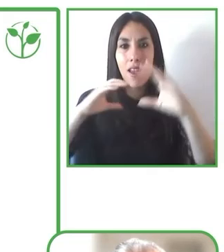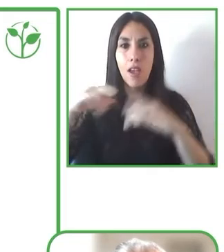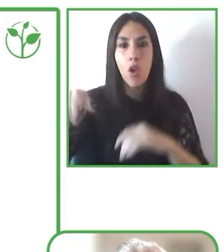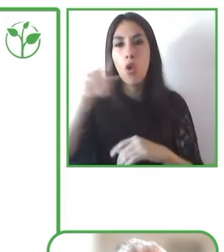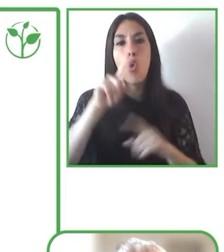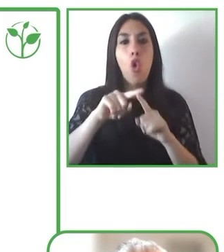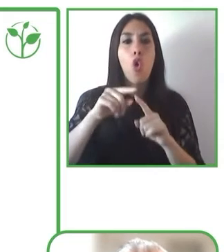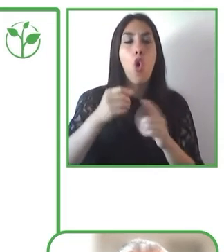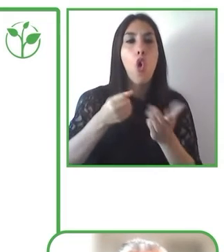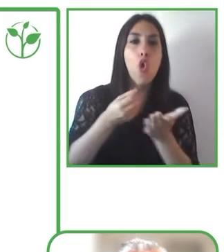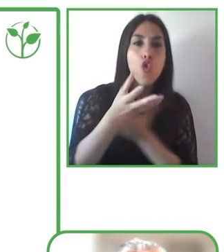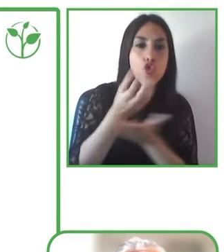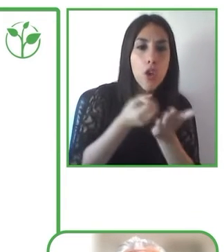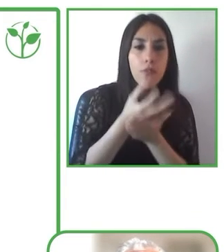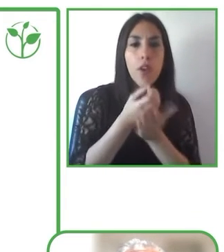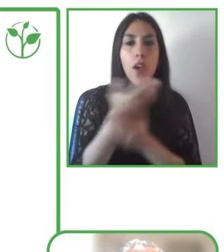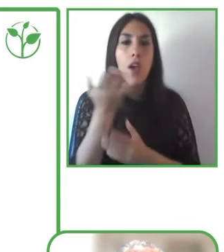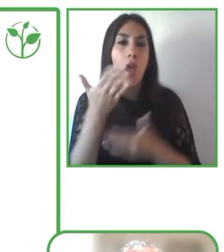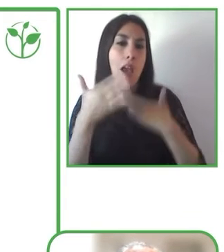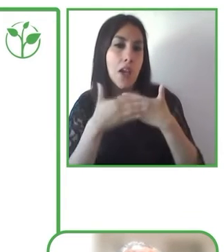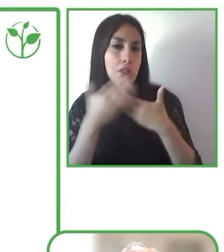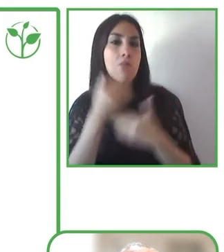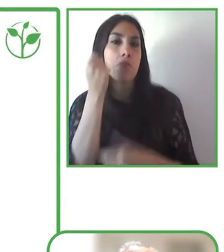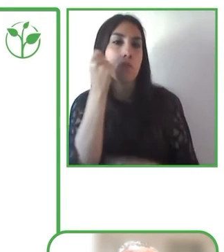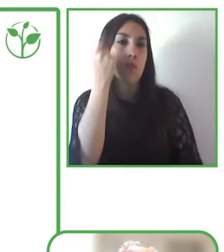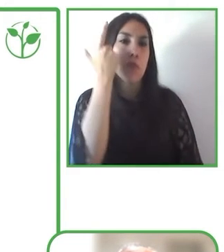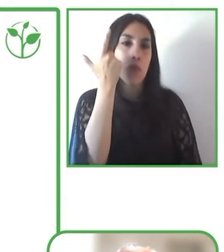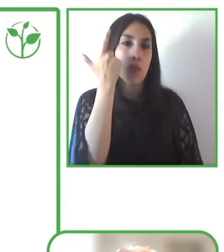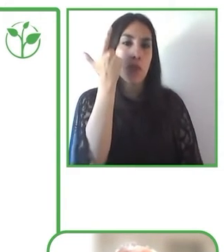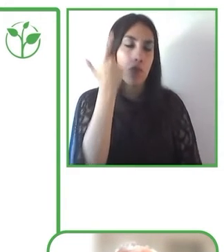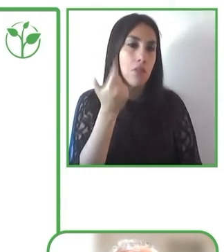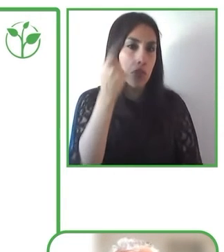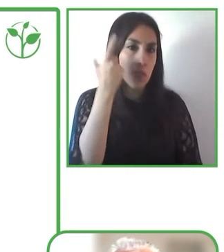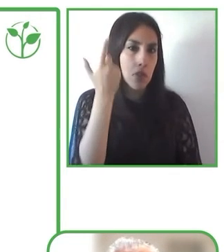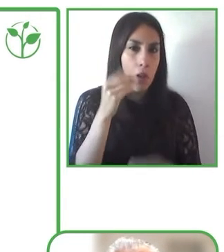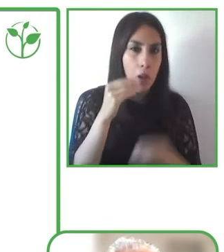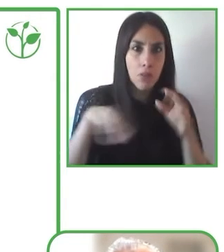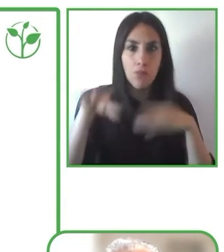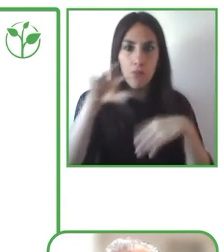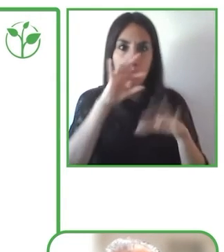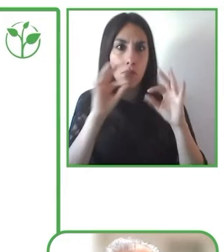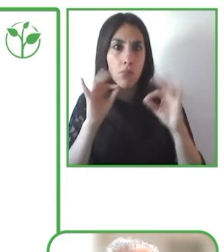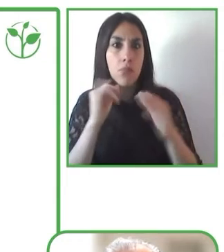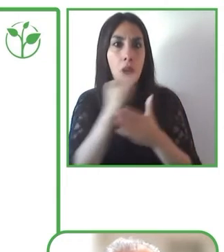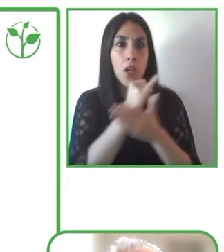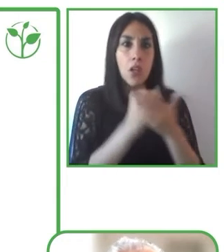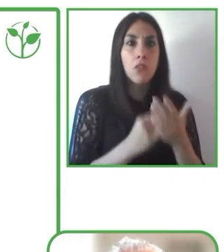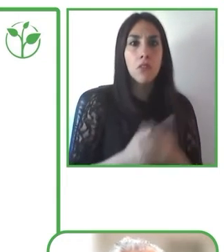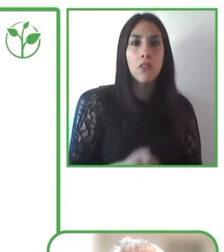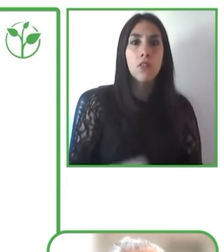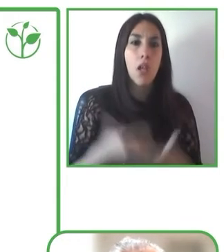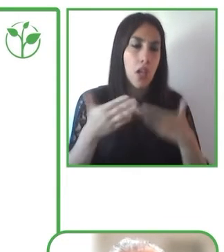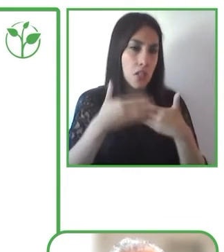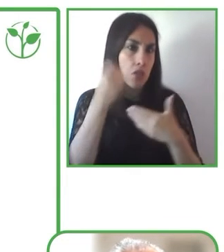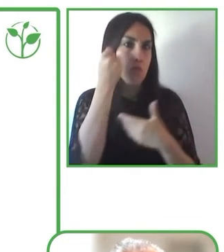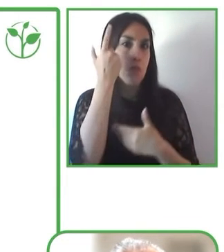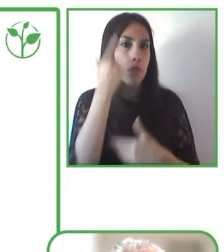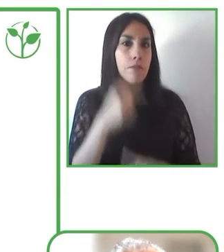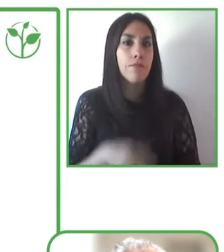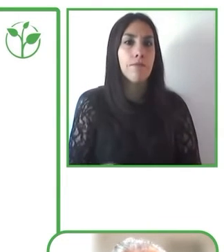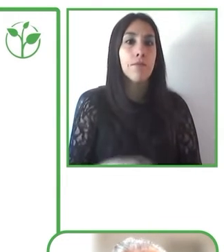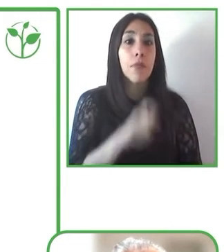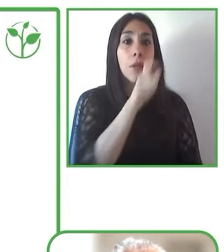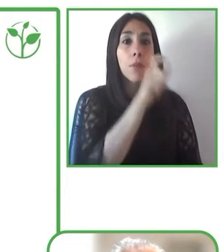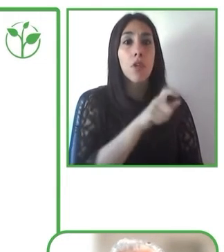problemas de comprensión, personas mayores de edad o personas inmigrantes que no manejan nuestro idioma a la